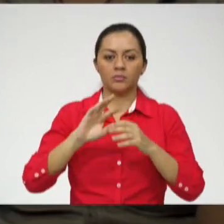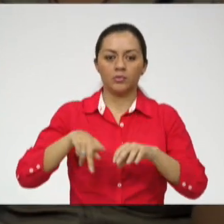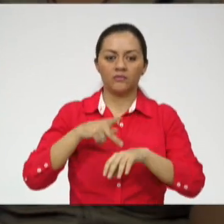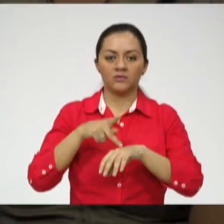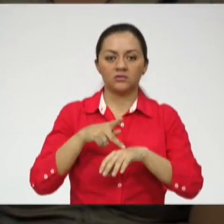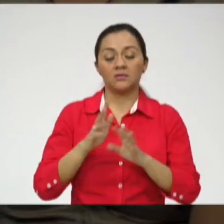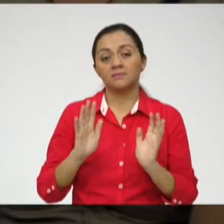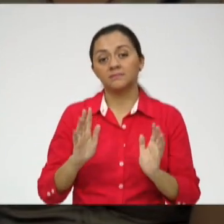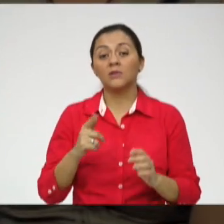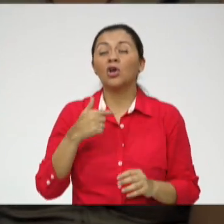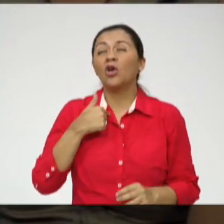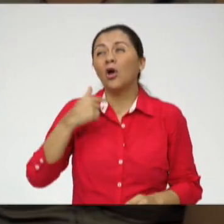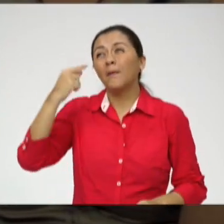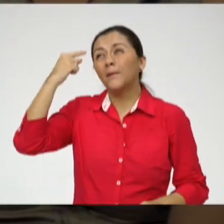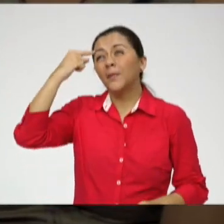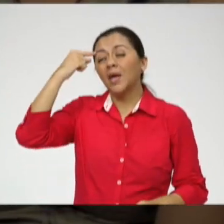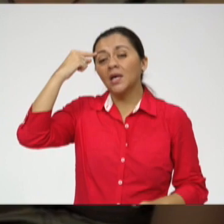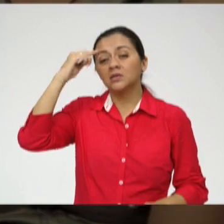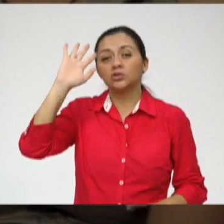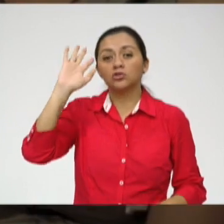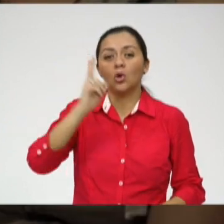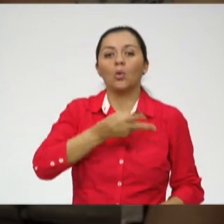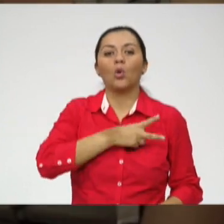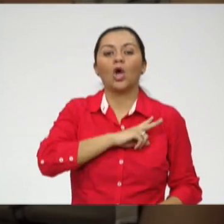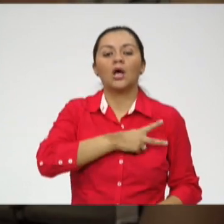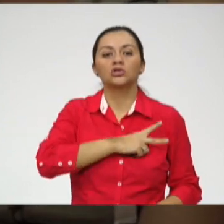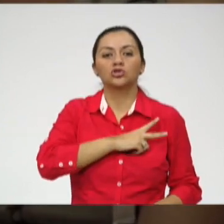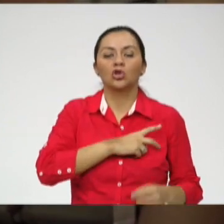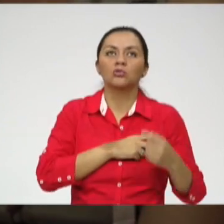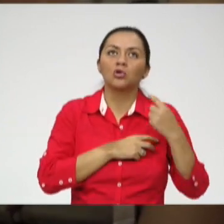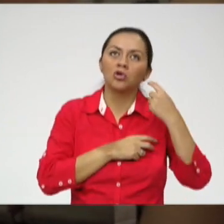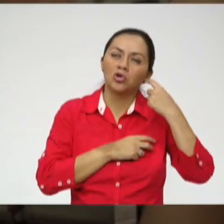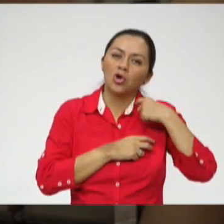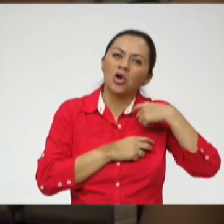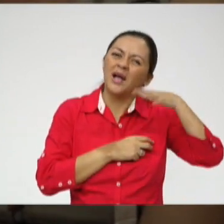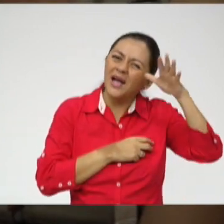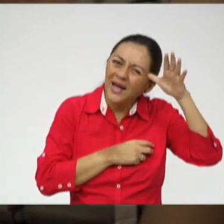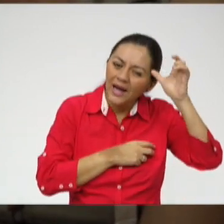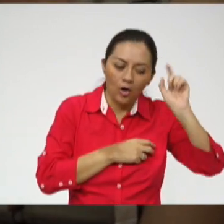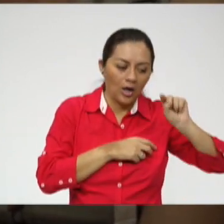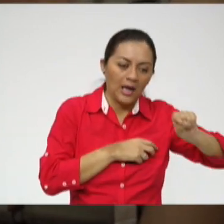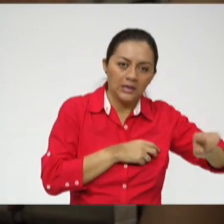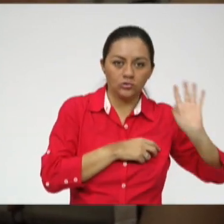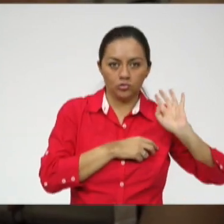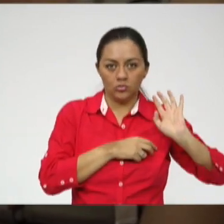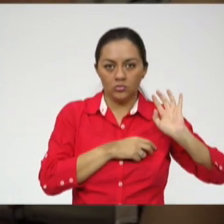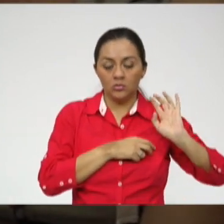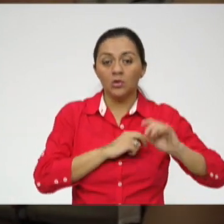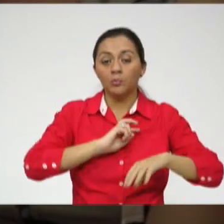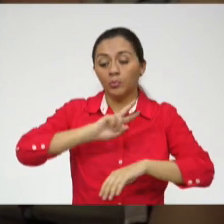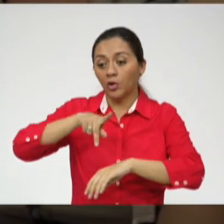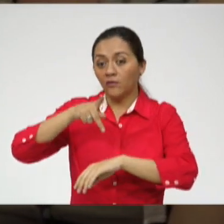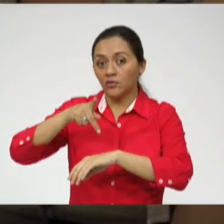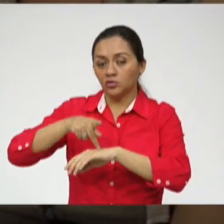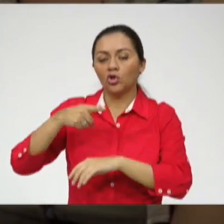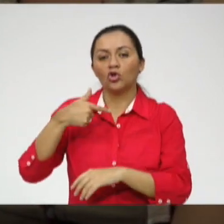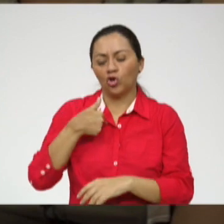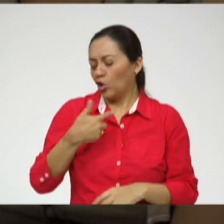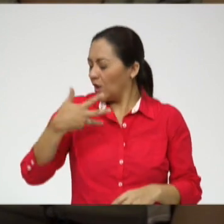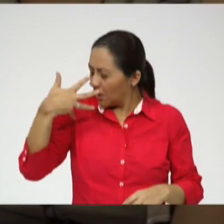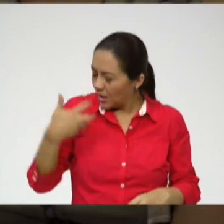que vocación es para lo que tú crees que estás hecho. La carrera es tu profesión. Por ejemplo, mi carrera va a ser